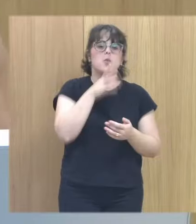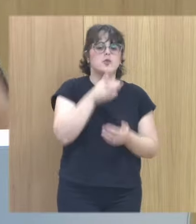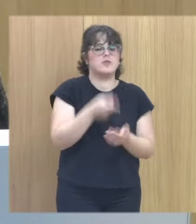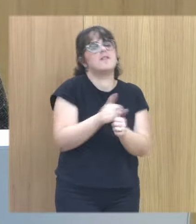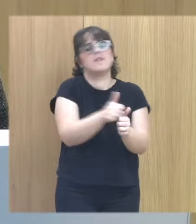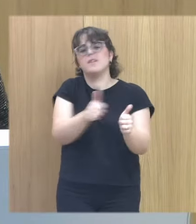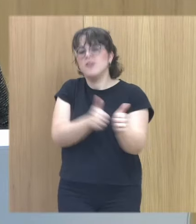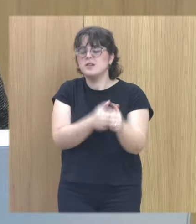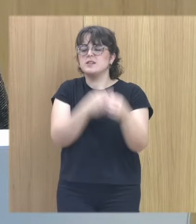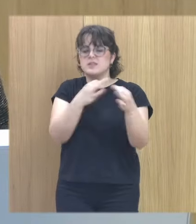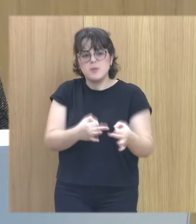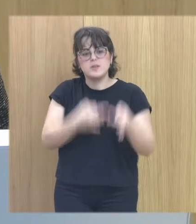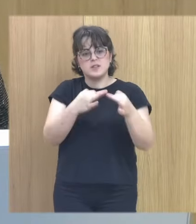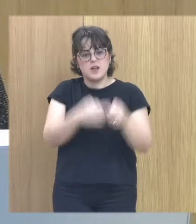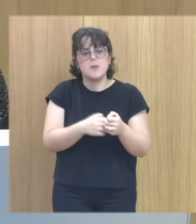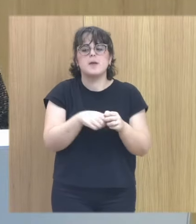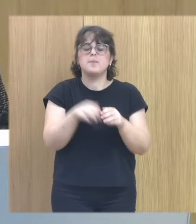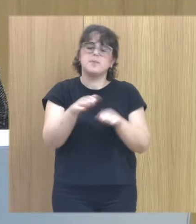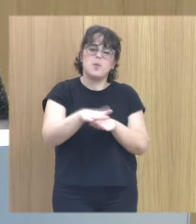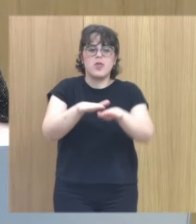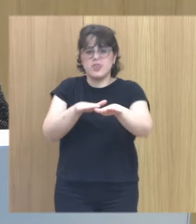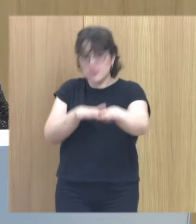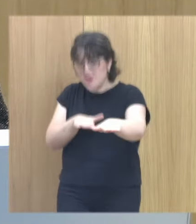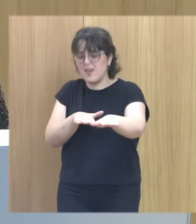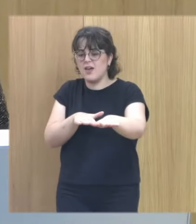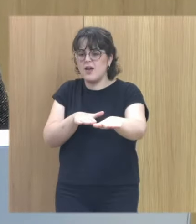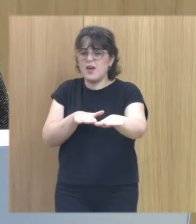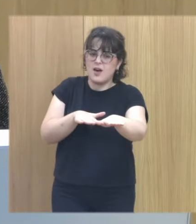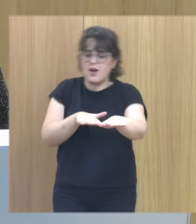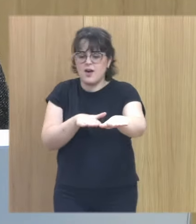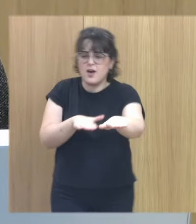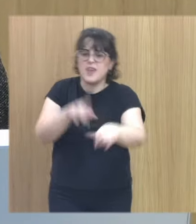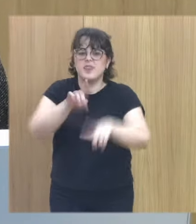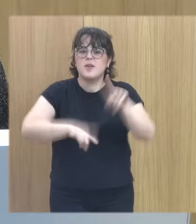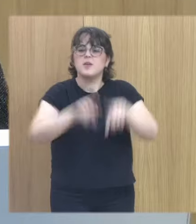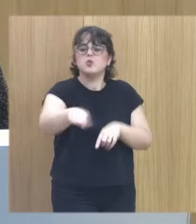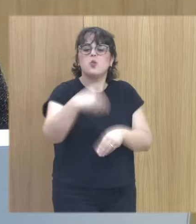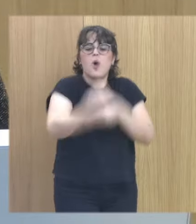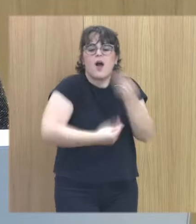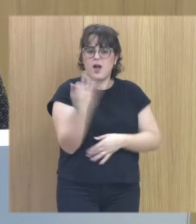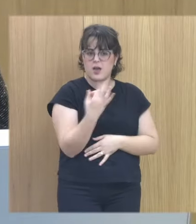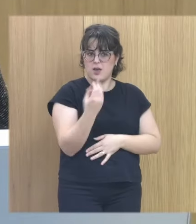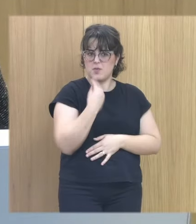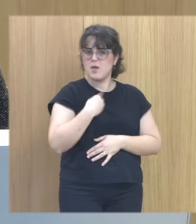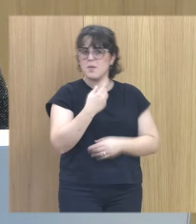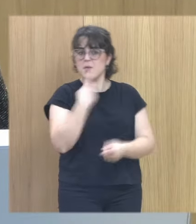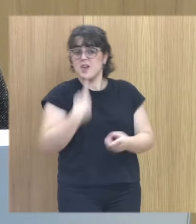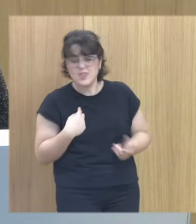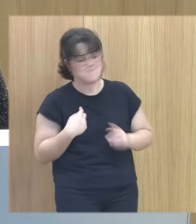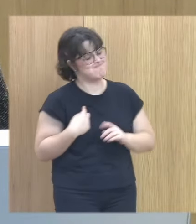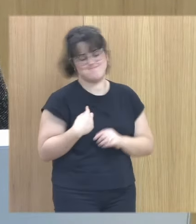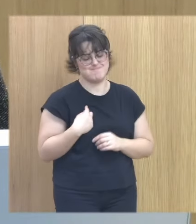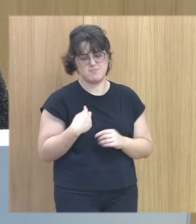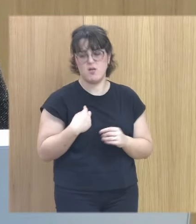y situarme siempre en un paso por detrás de ti y el paso por detrás de ti me lo va a dar lo que tú hagas no lo que me digas yo siempre digo a